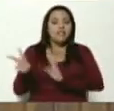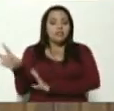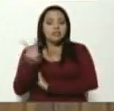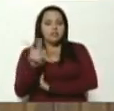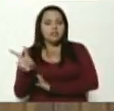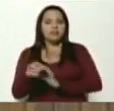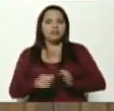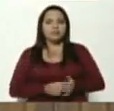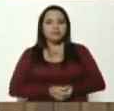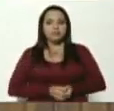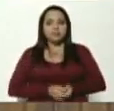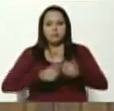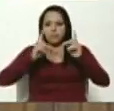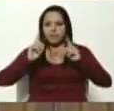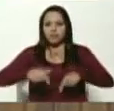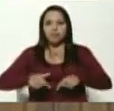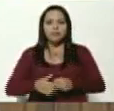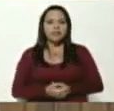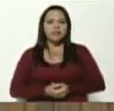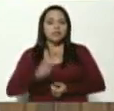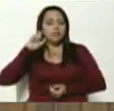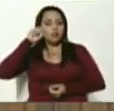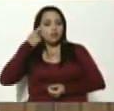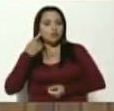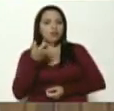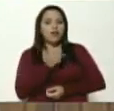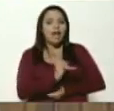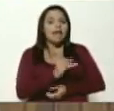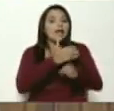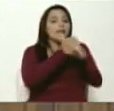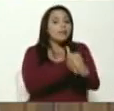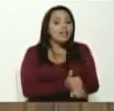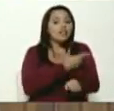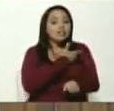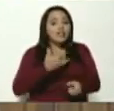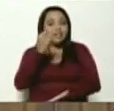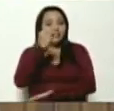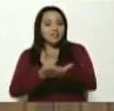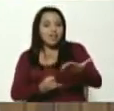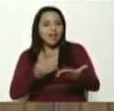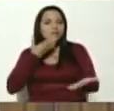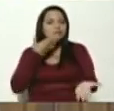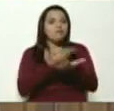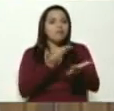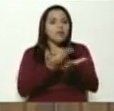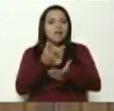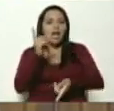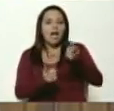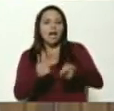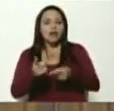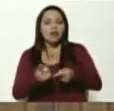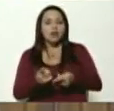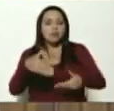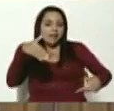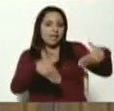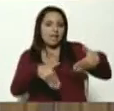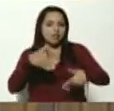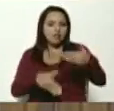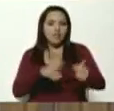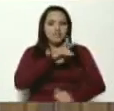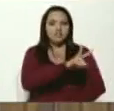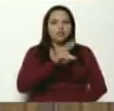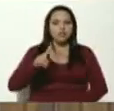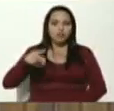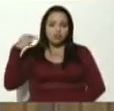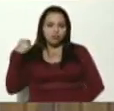de Venezuela. También recordó que quienes aspiren a inscribirse, a postular sus nombres a las megaelecciones del 21 de